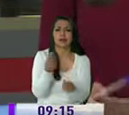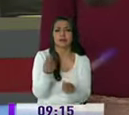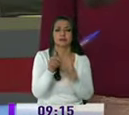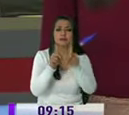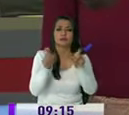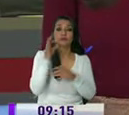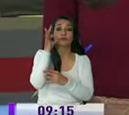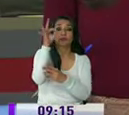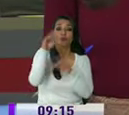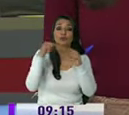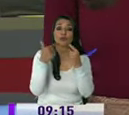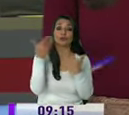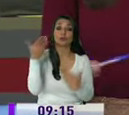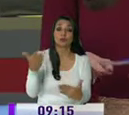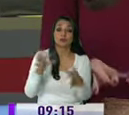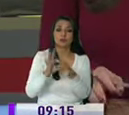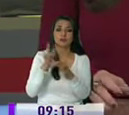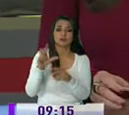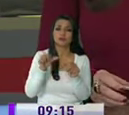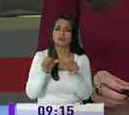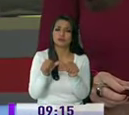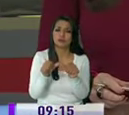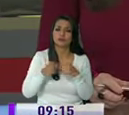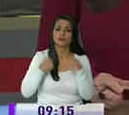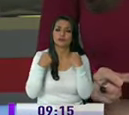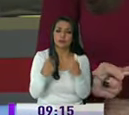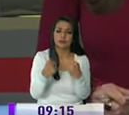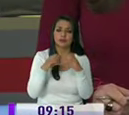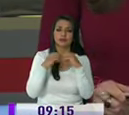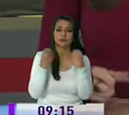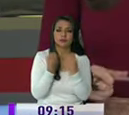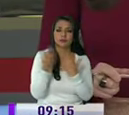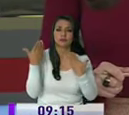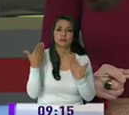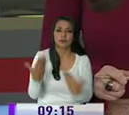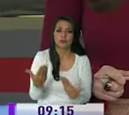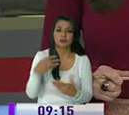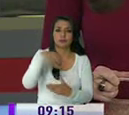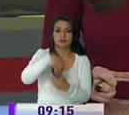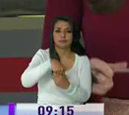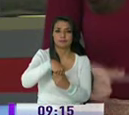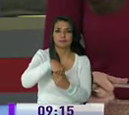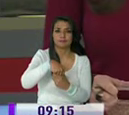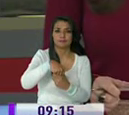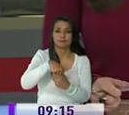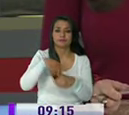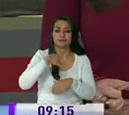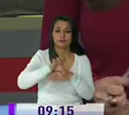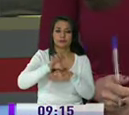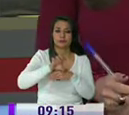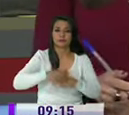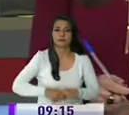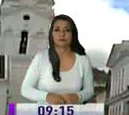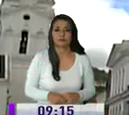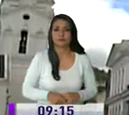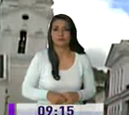sobre el futuro del movimiento de gobierno para mantenerlo como una organización fuerte dentro del ámbito de la política nacional